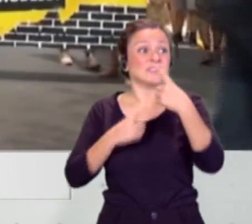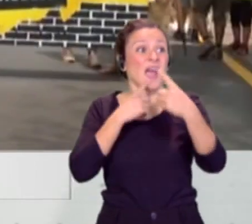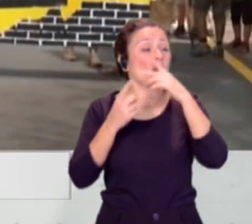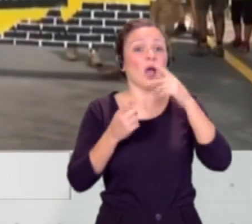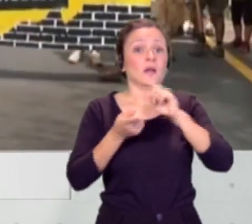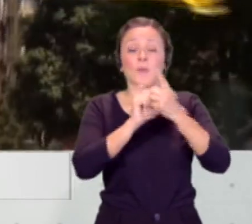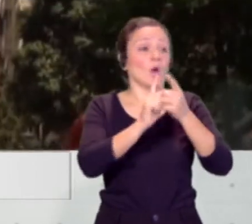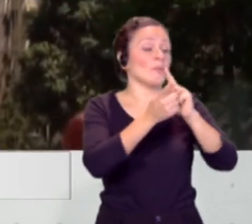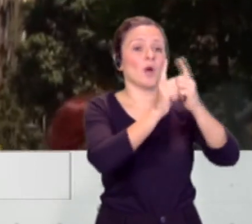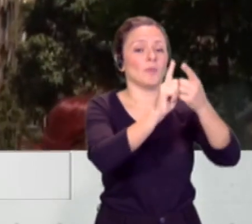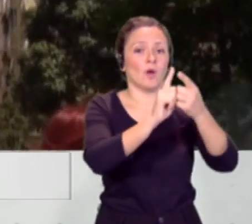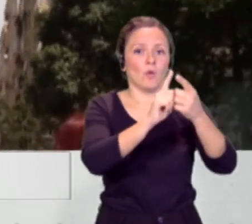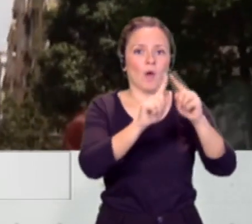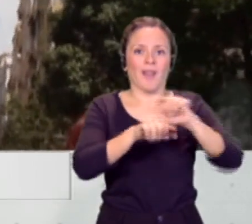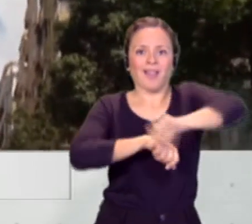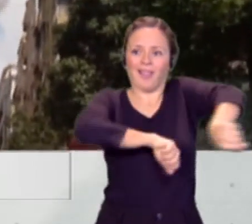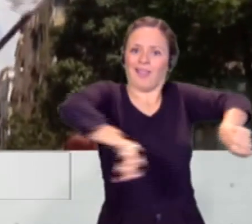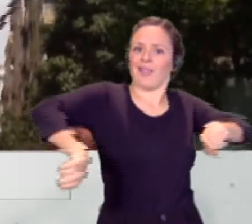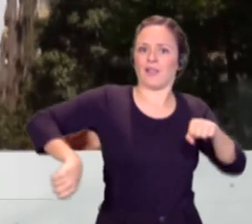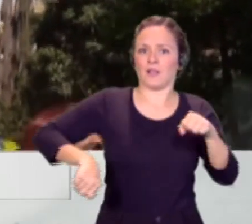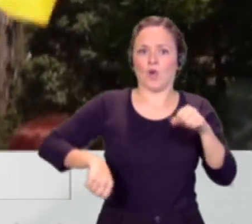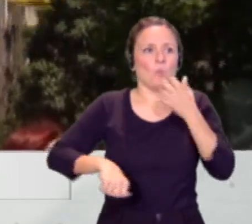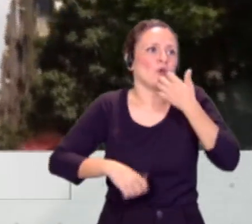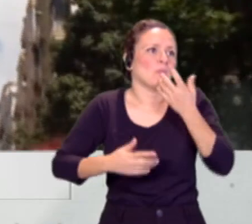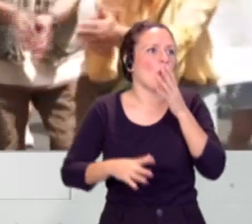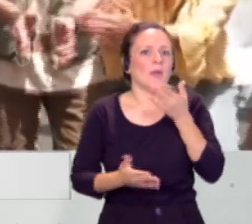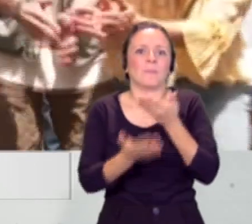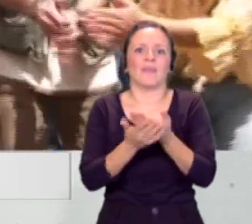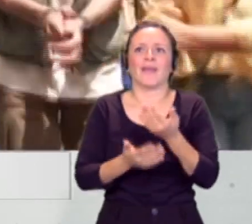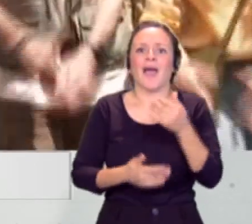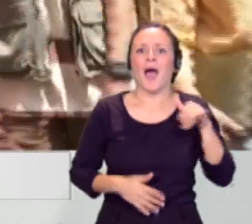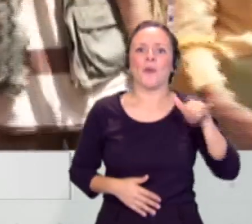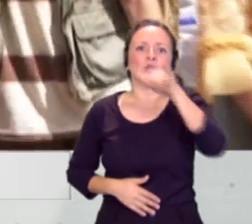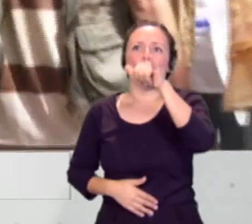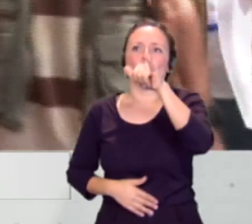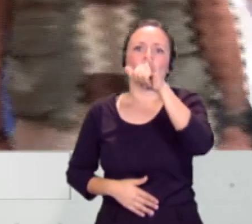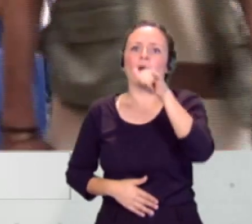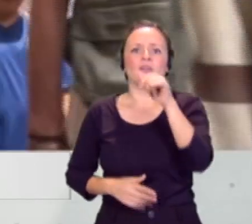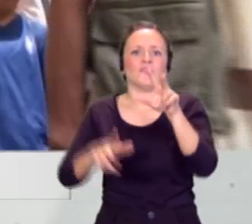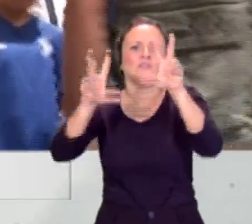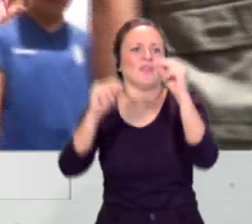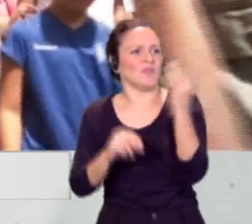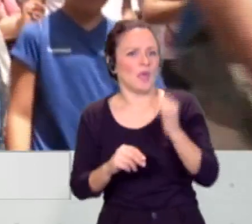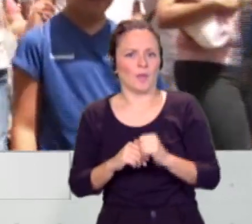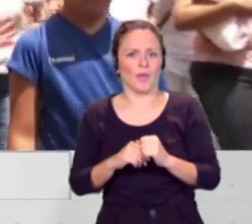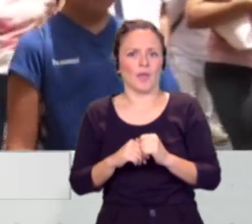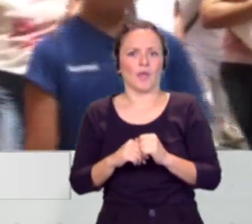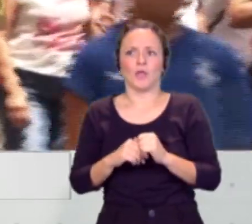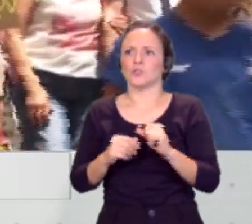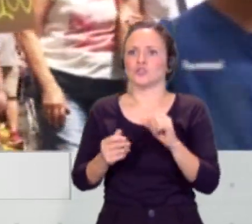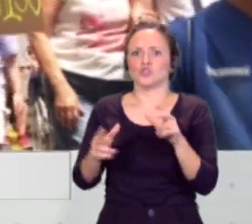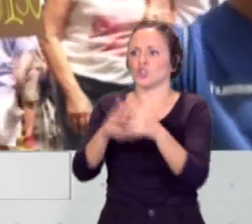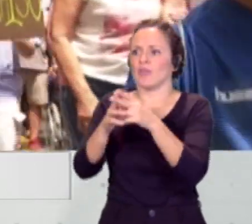en donde se quiere que el hombre deje de volar en avión, se pide que el hombre deje de moverse por los centros de la ciudad.